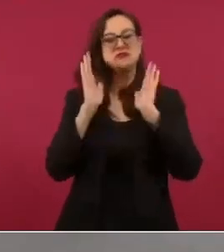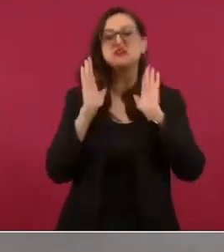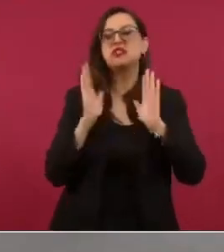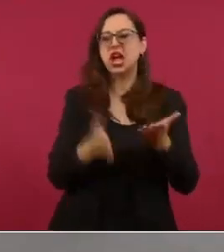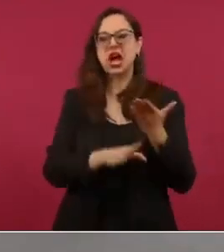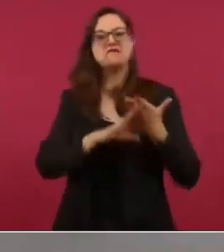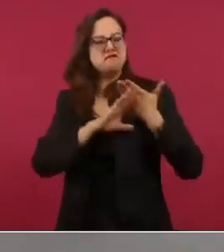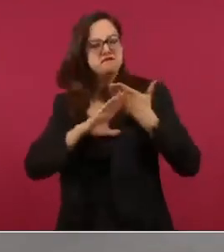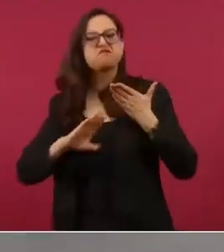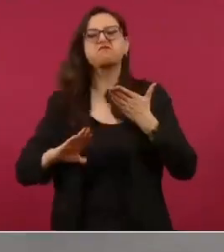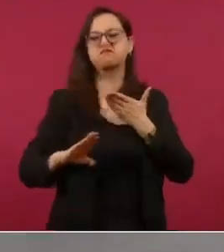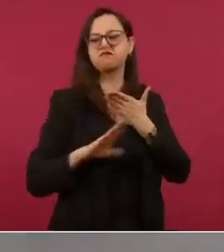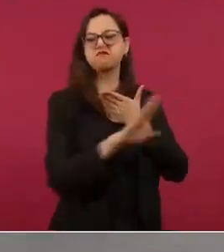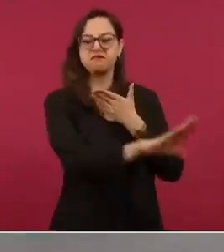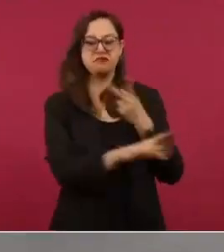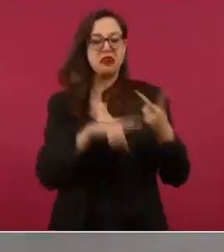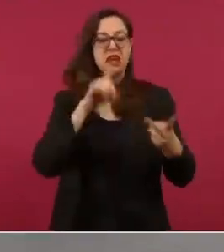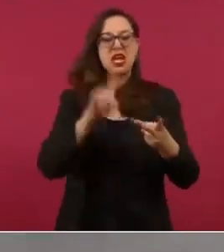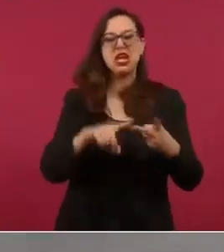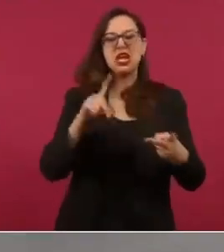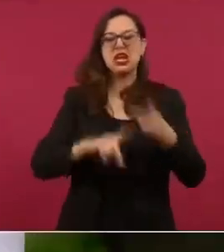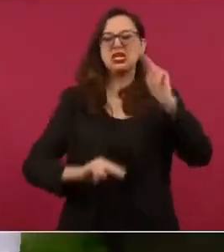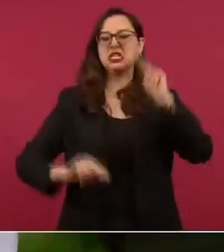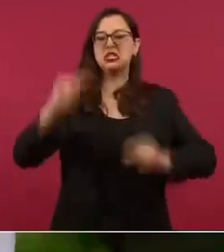el clasismo